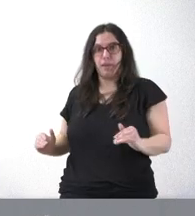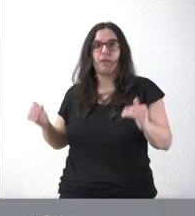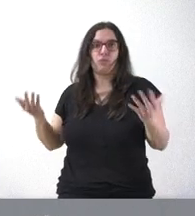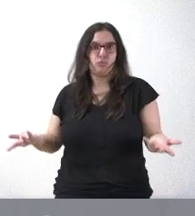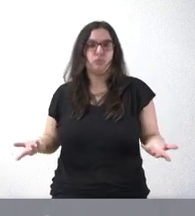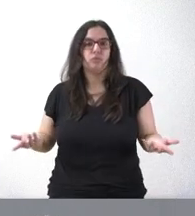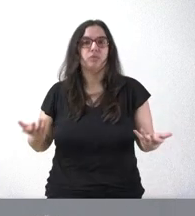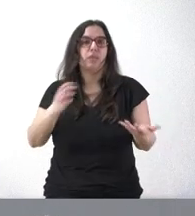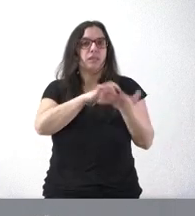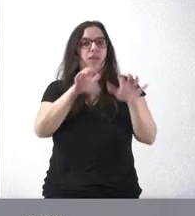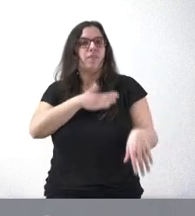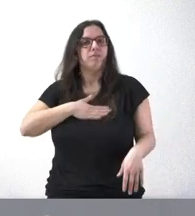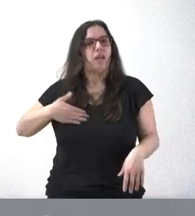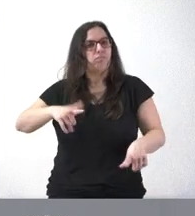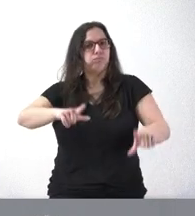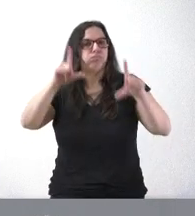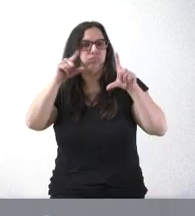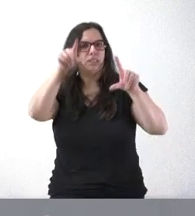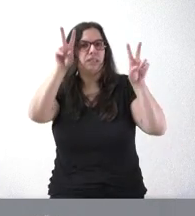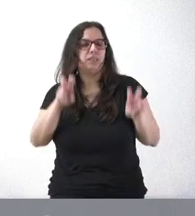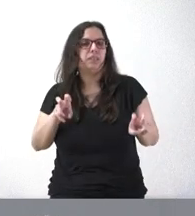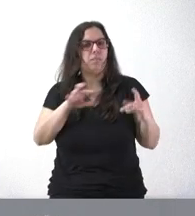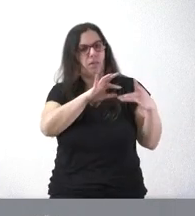autónoma y Castilla y León quiere ser protagonista en esta materia.